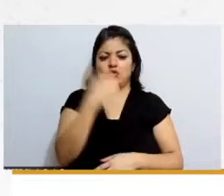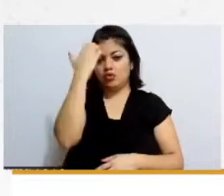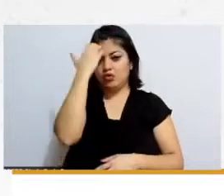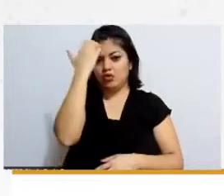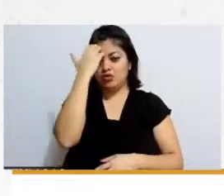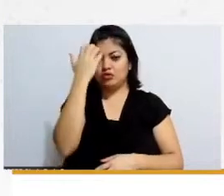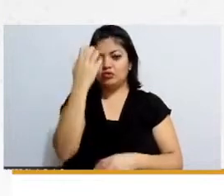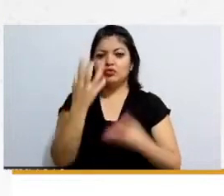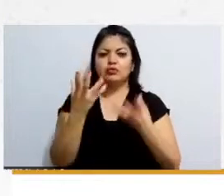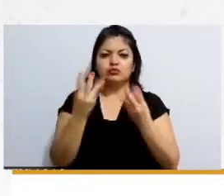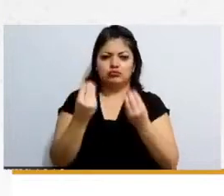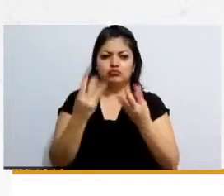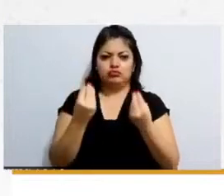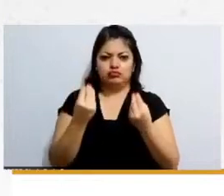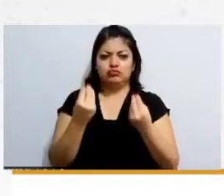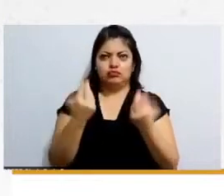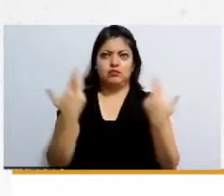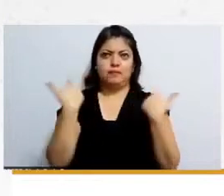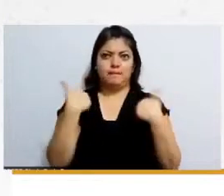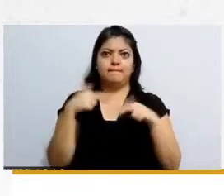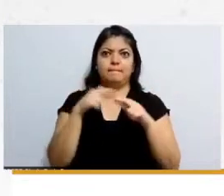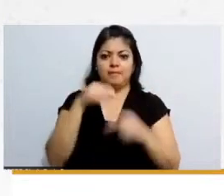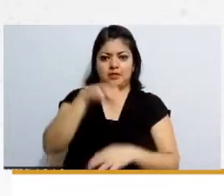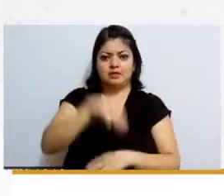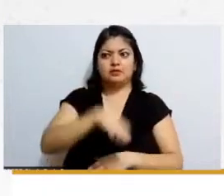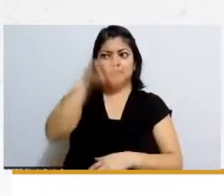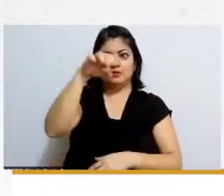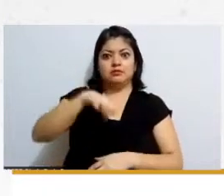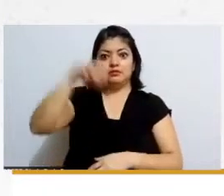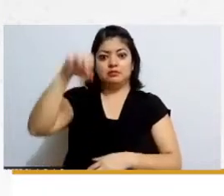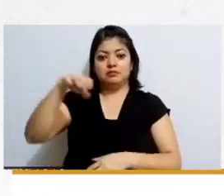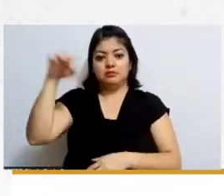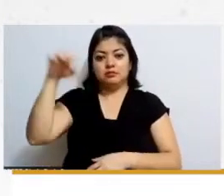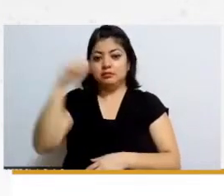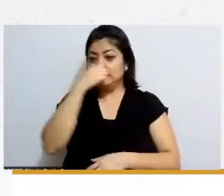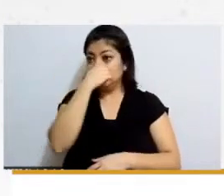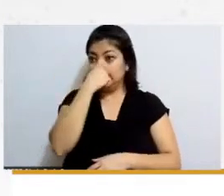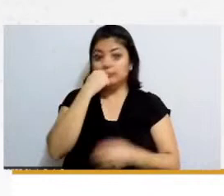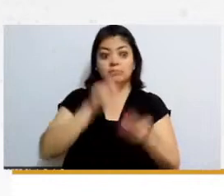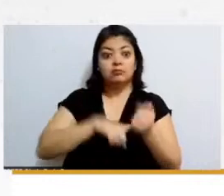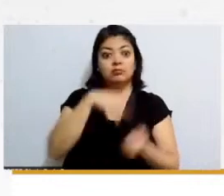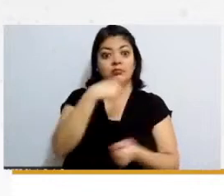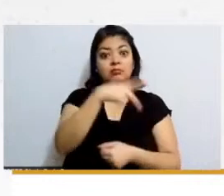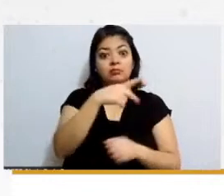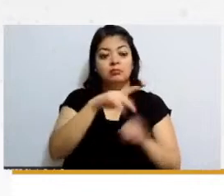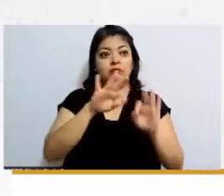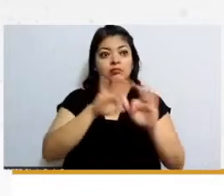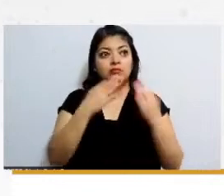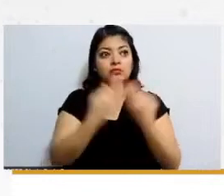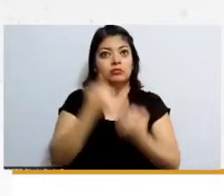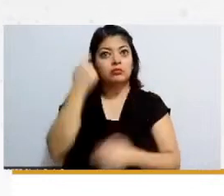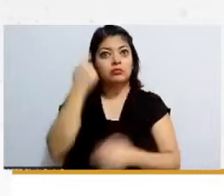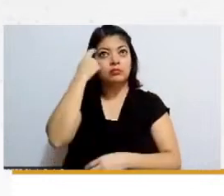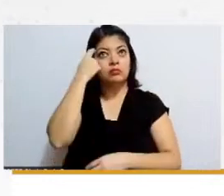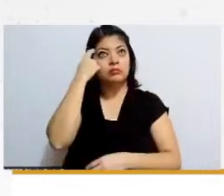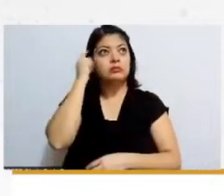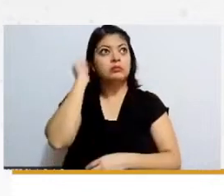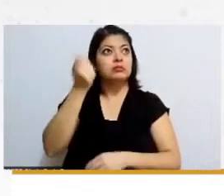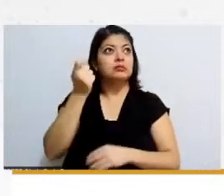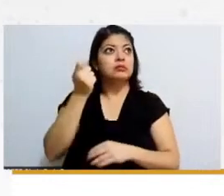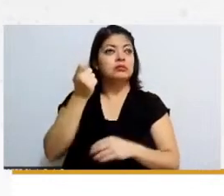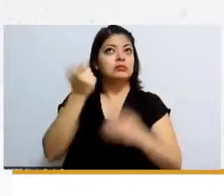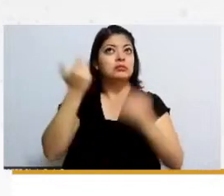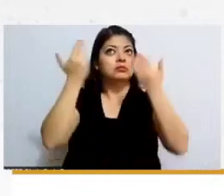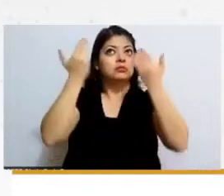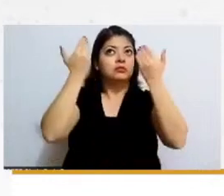ya de edad avanzada y así estaban repletas sus bibliotecas llenas de libros que leían